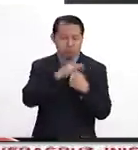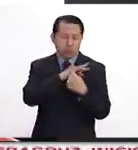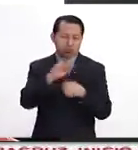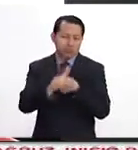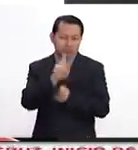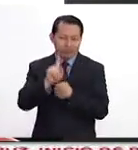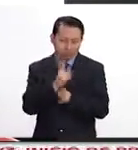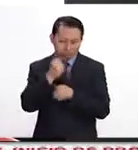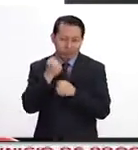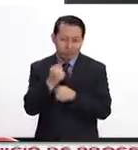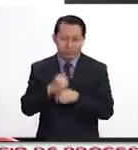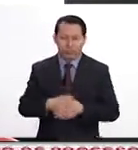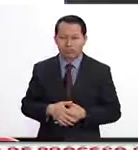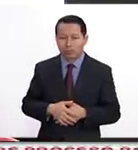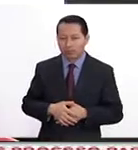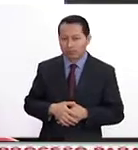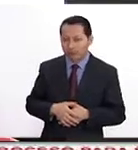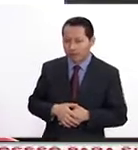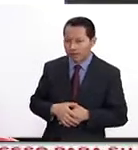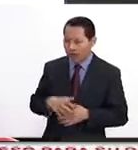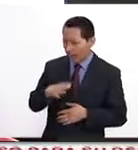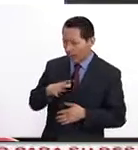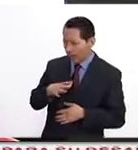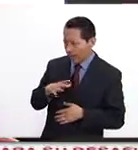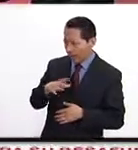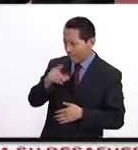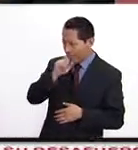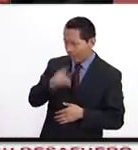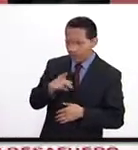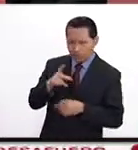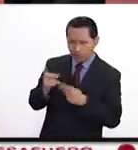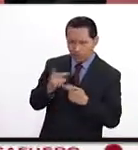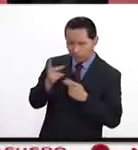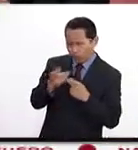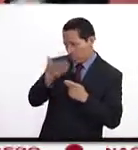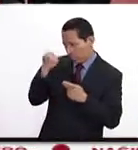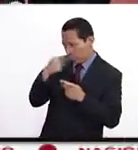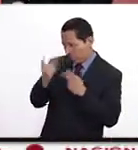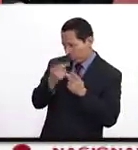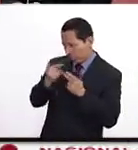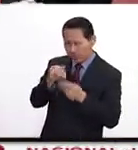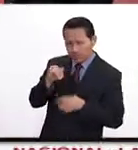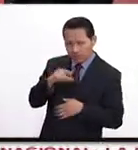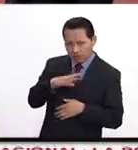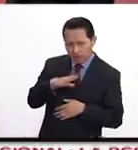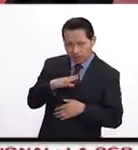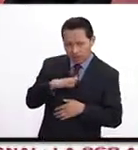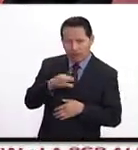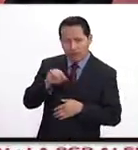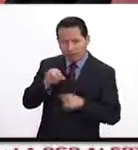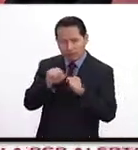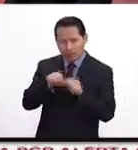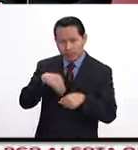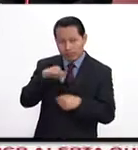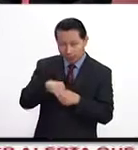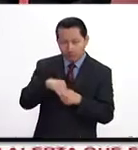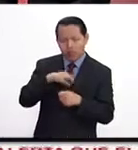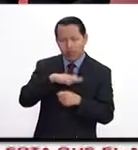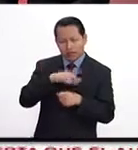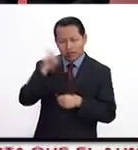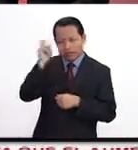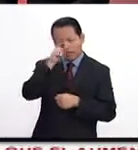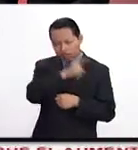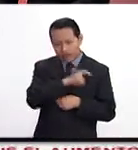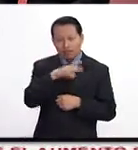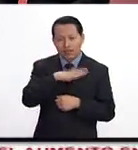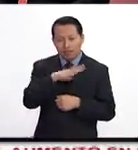problemas evidentes. Y hay, perdón, ¿hay encuestas? Este, no sé si haya encuestas. Sí, sí, sí, El sistema electoral es muy complejo. La